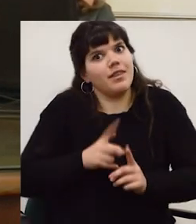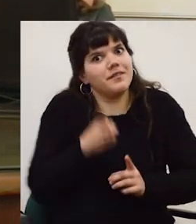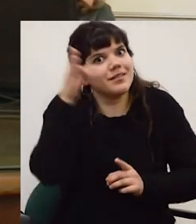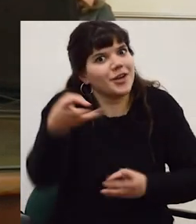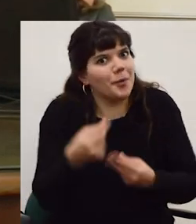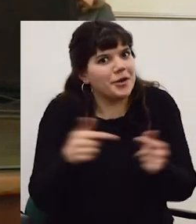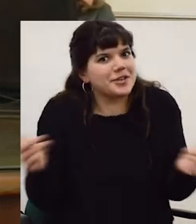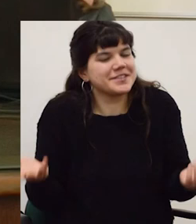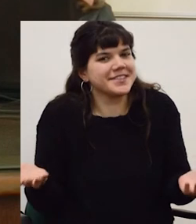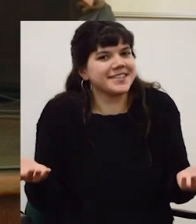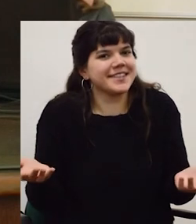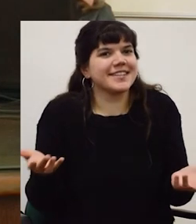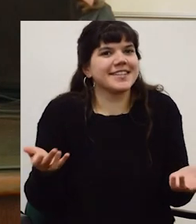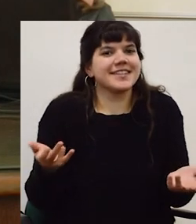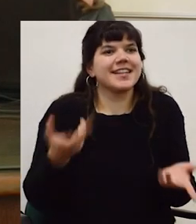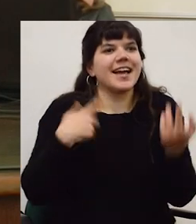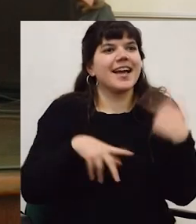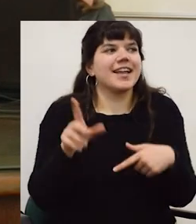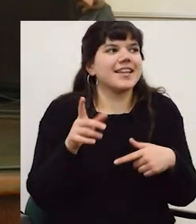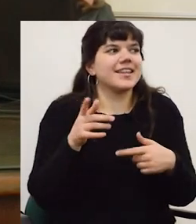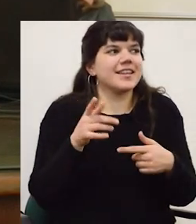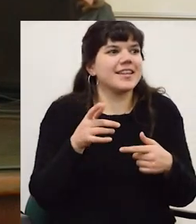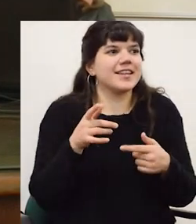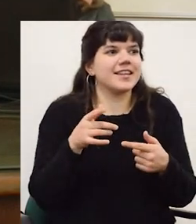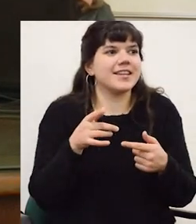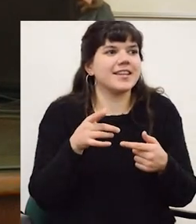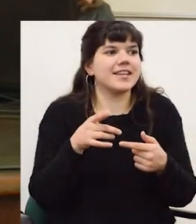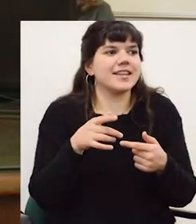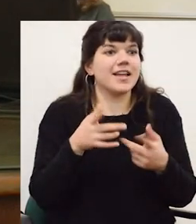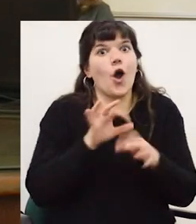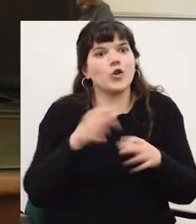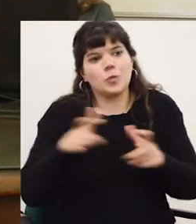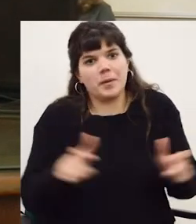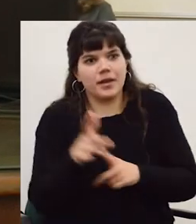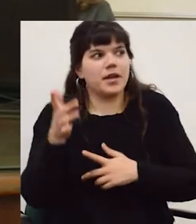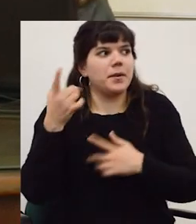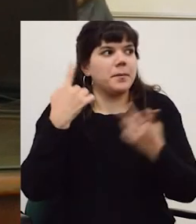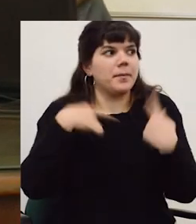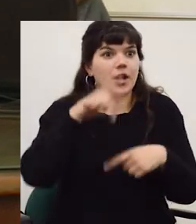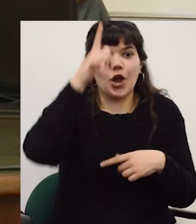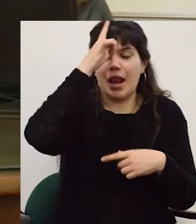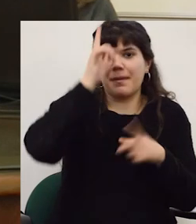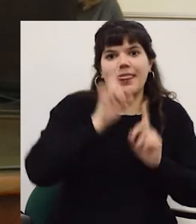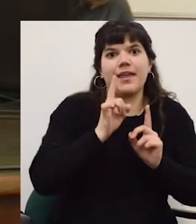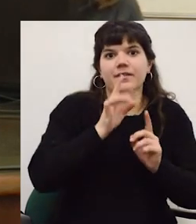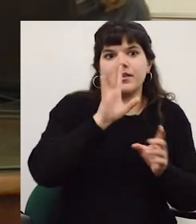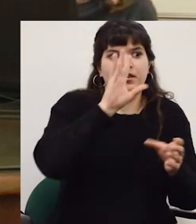pedir digo yo qué sé y hay que ir a la panadería si uno está viviendo en un lugar o al super